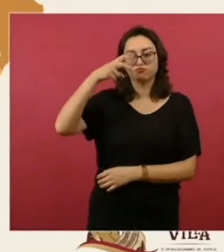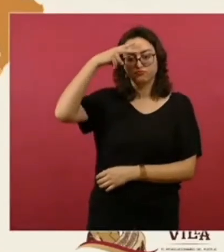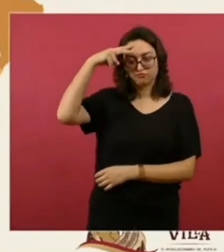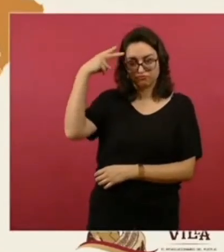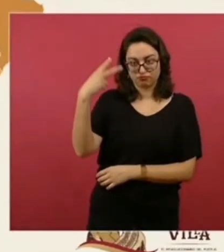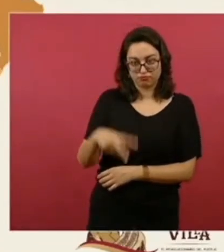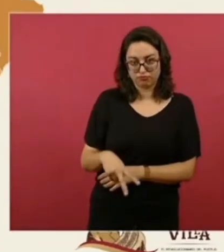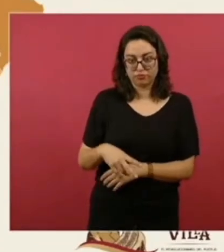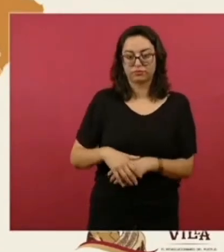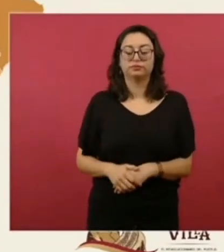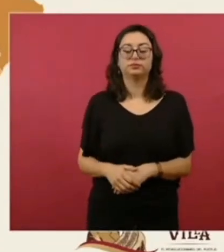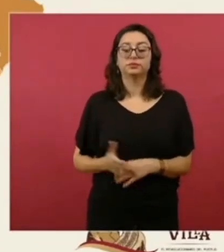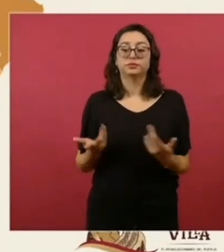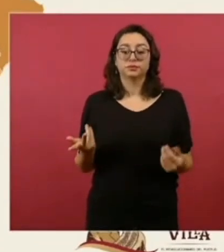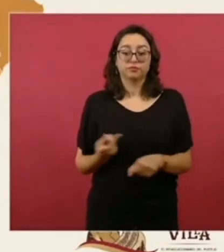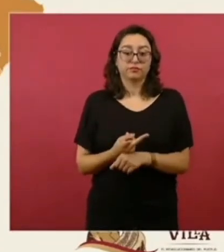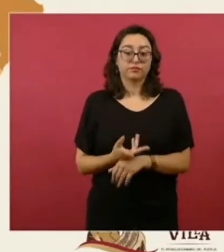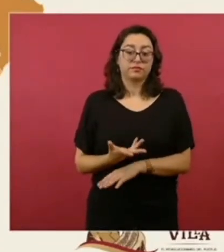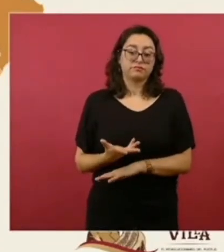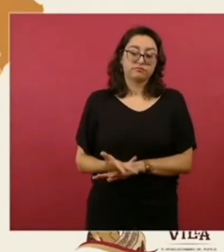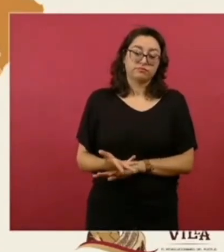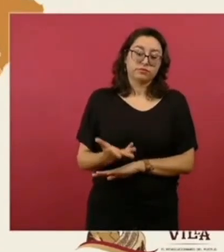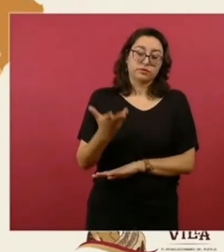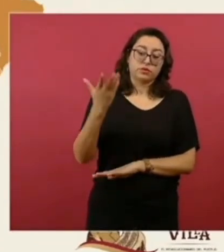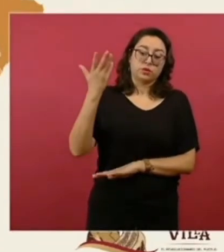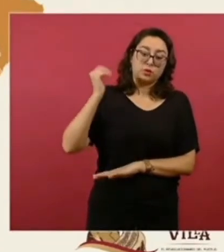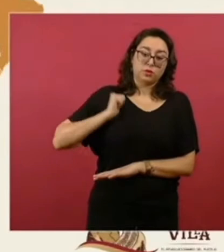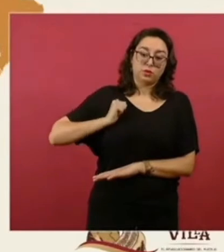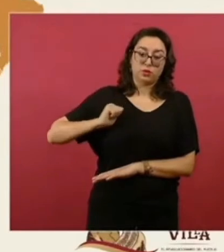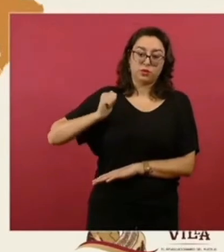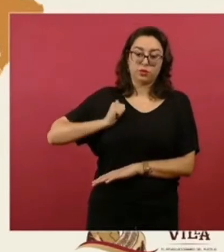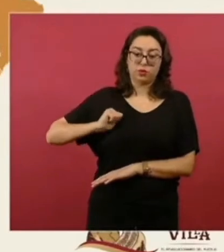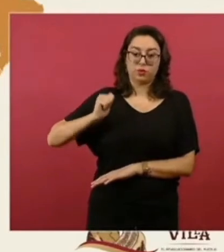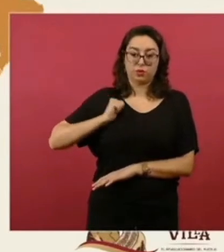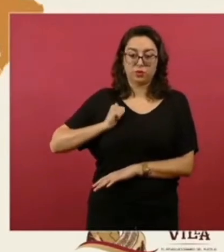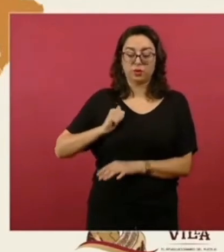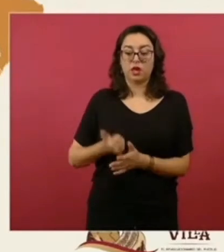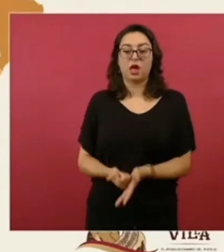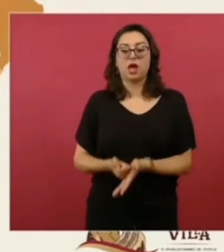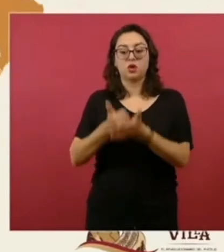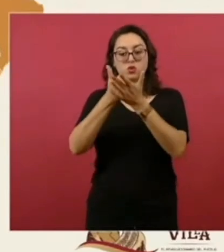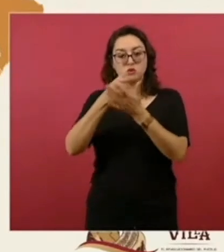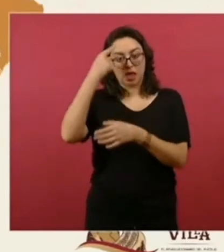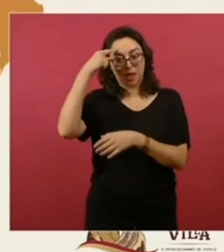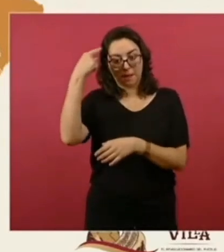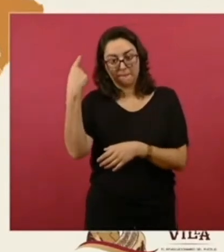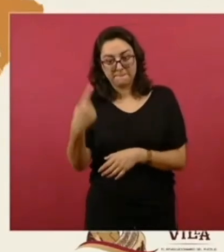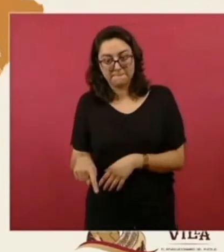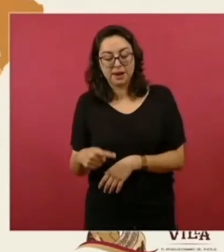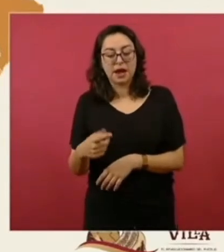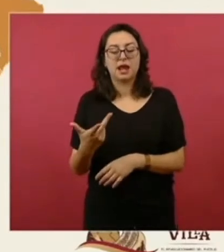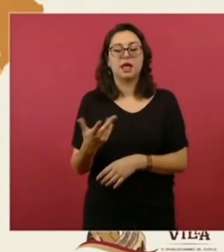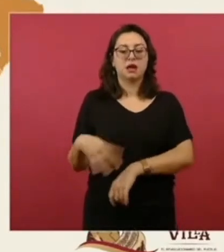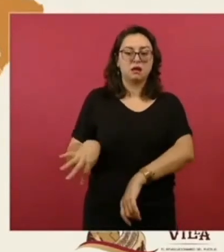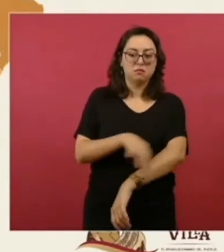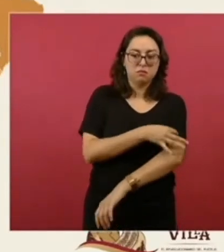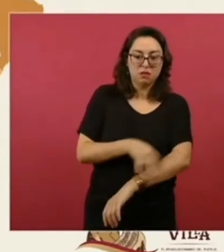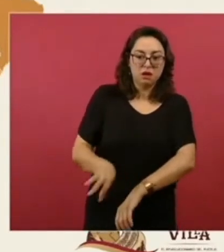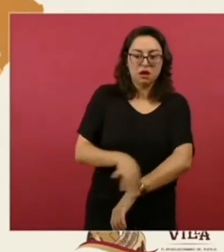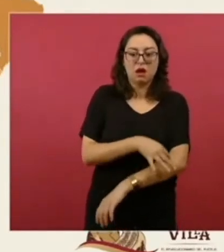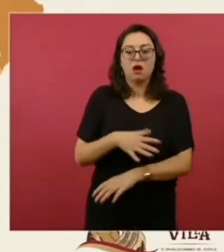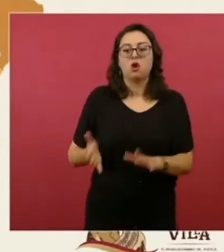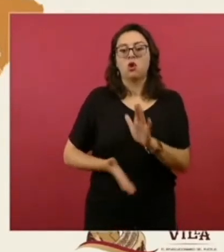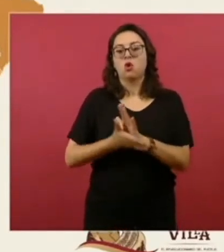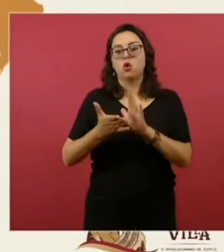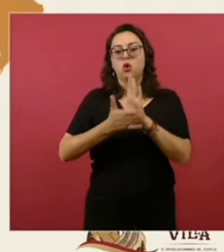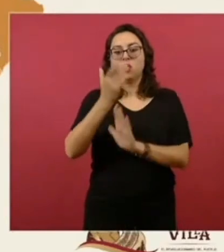regaló muchos planos para escuelas públicas para que se construyeran en diferentes países de América Latina y el